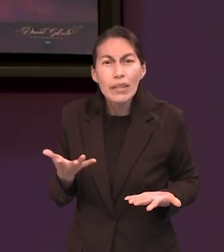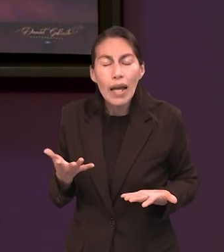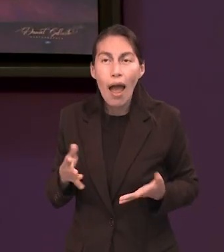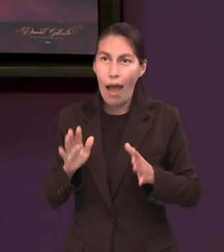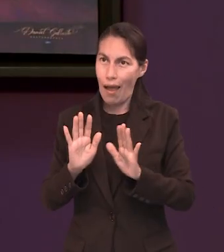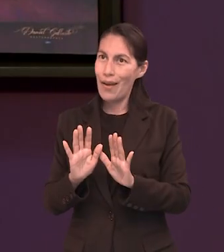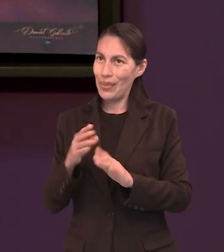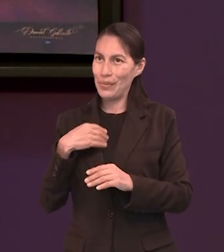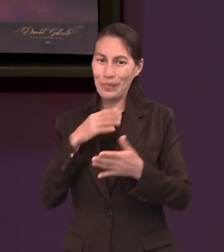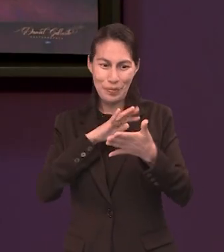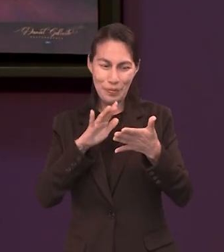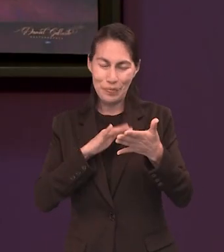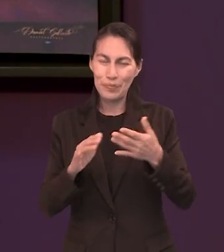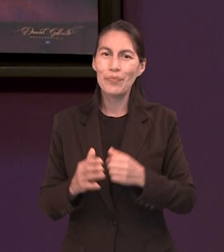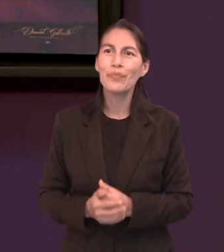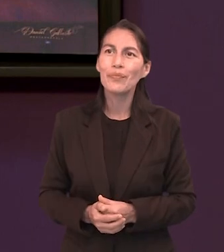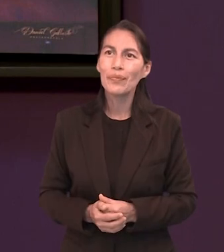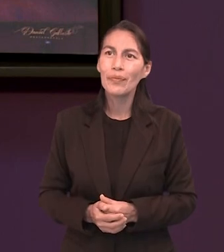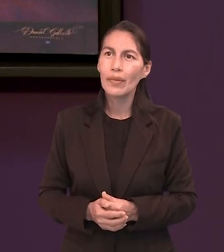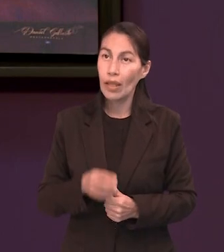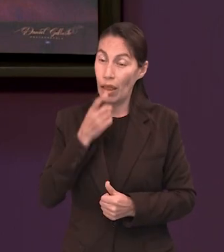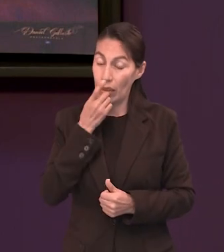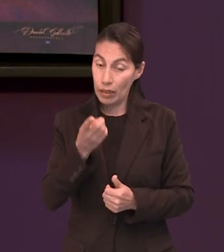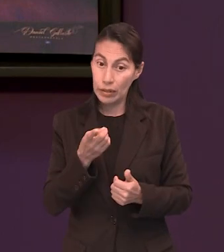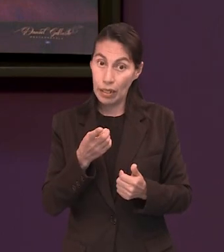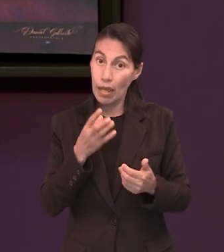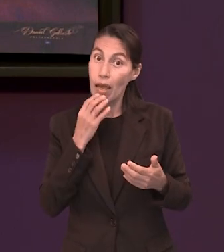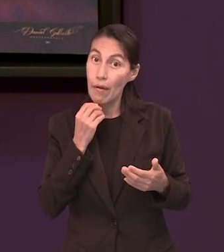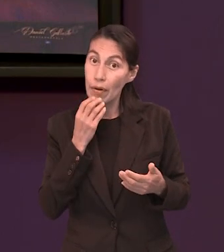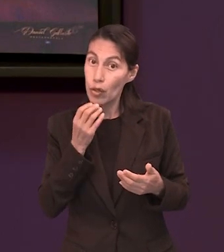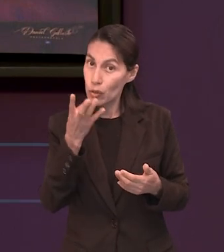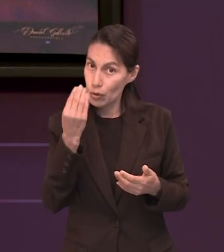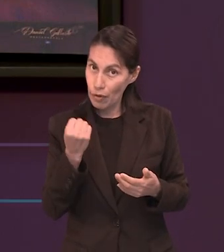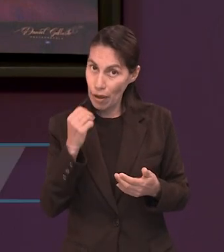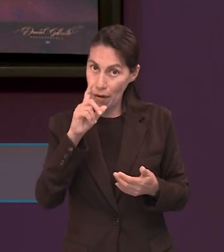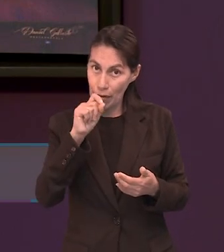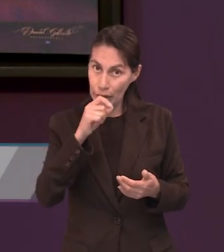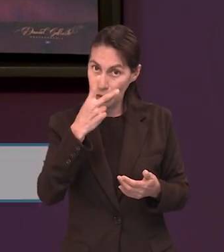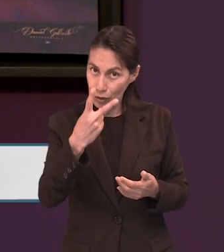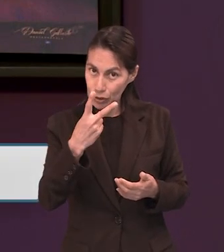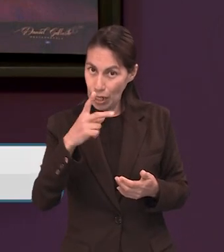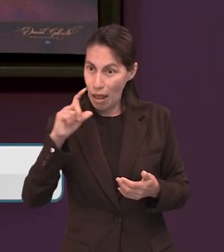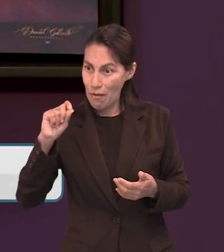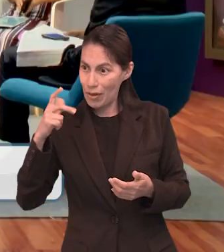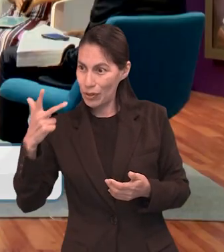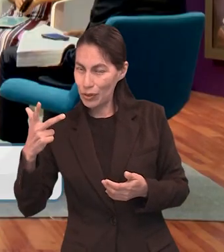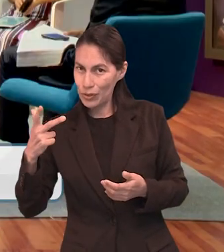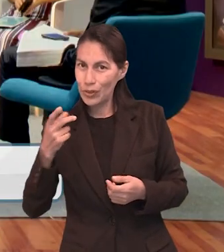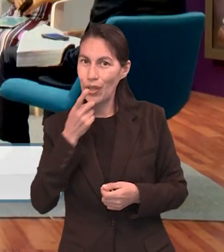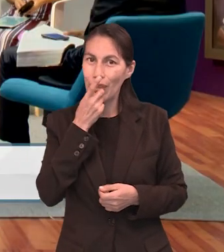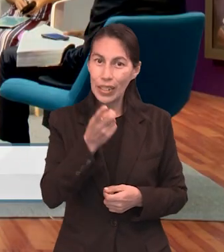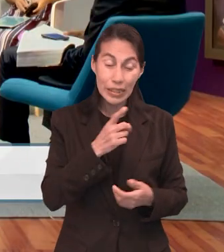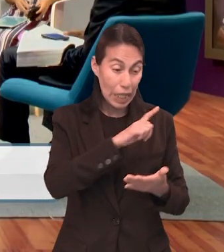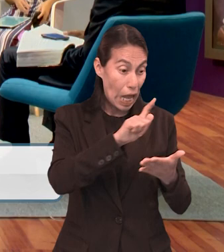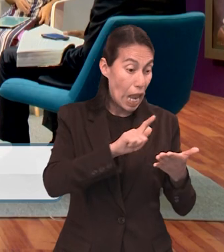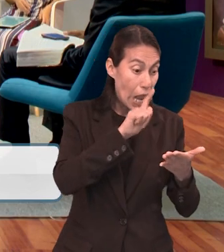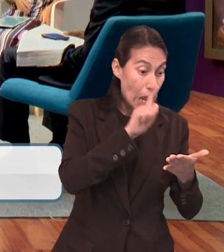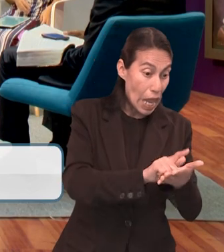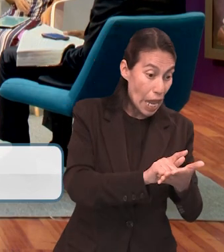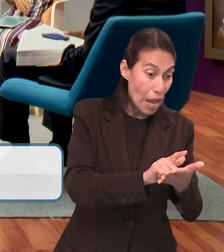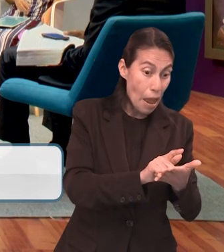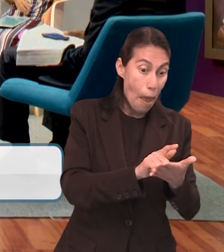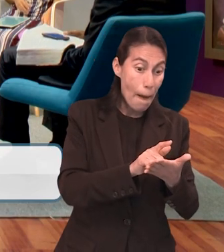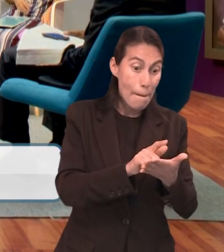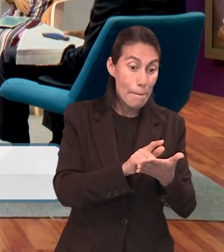Dice, 9, 22, ¿verdad? Al 28. Así es. De hecho, la ley exige que casi todo sea purificado con